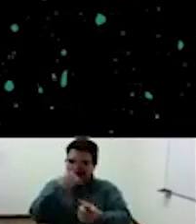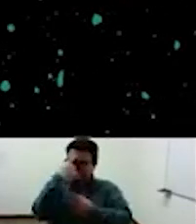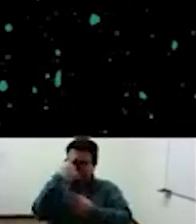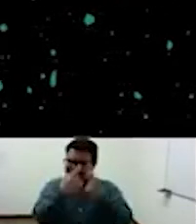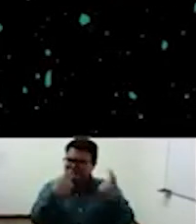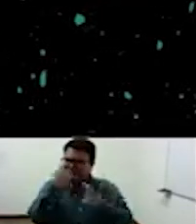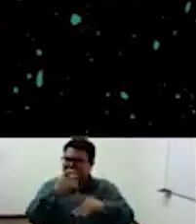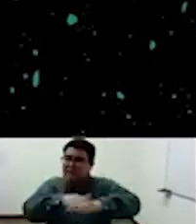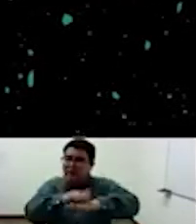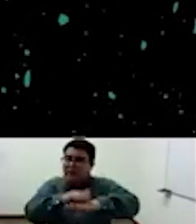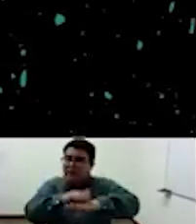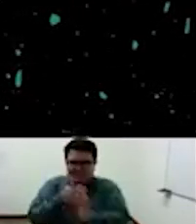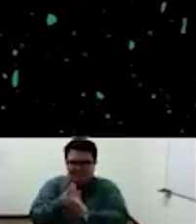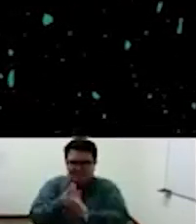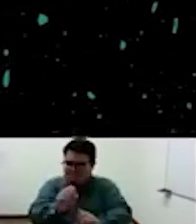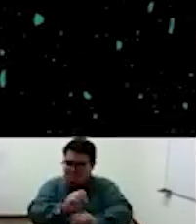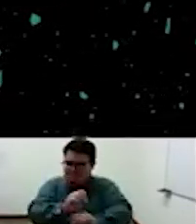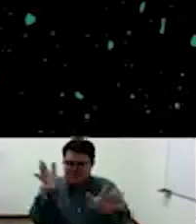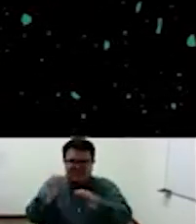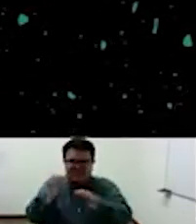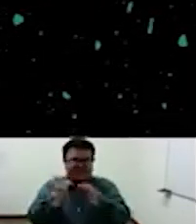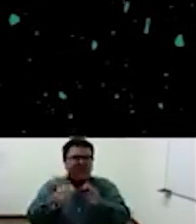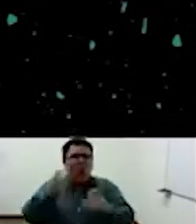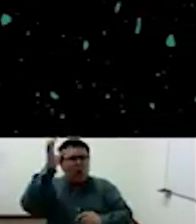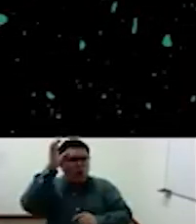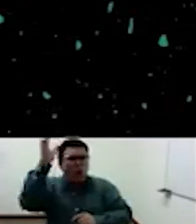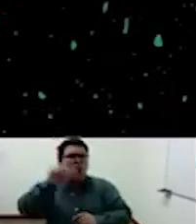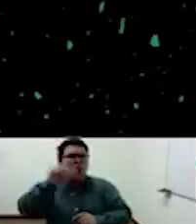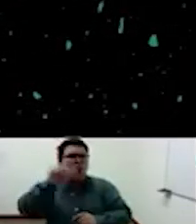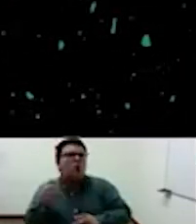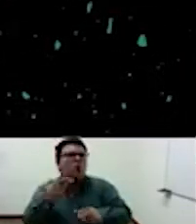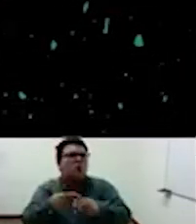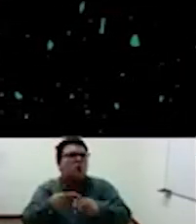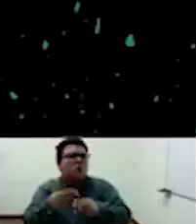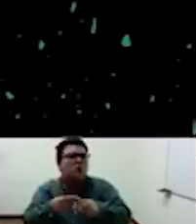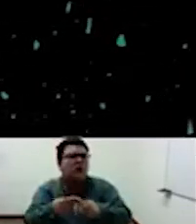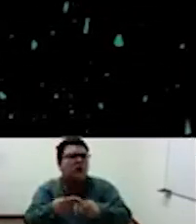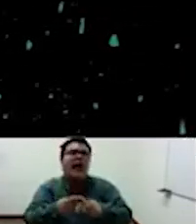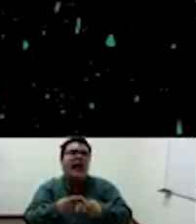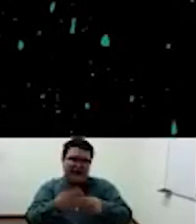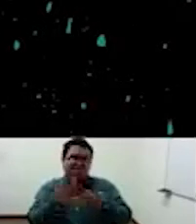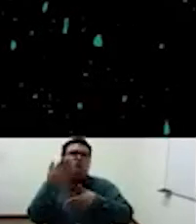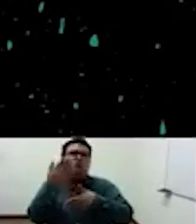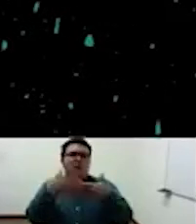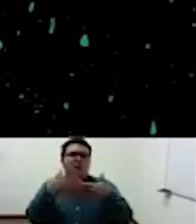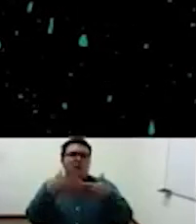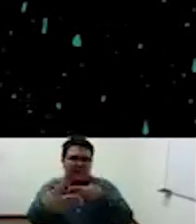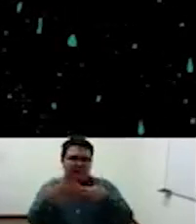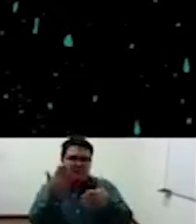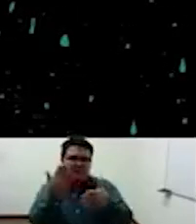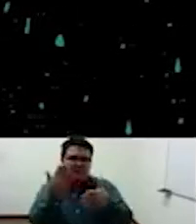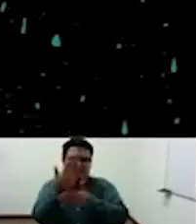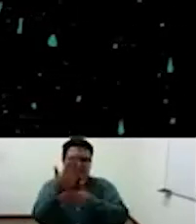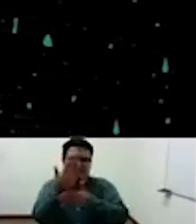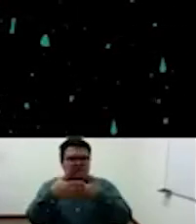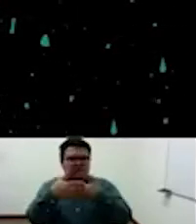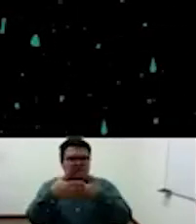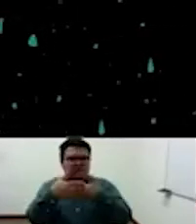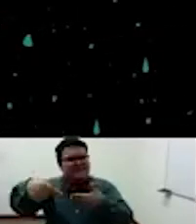mencionar mejor otro concepto que es el de posmodernidad que este ya surgió